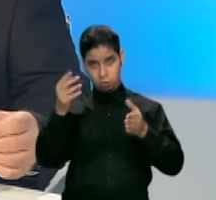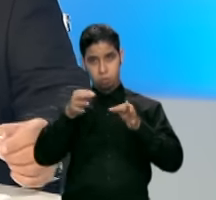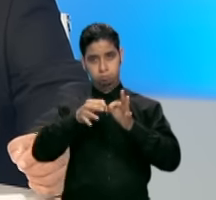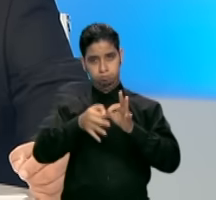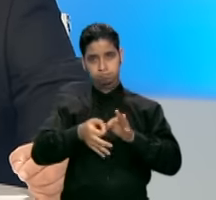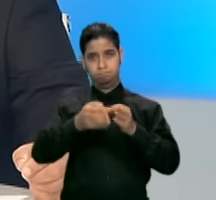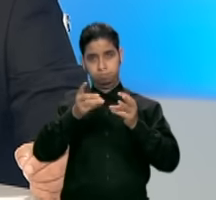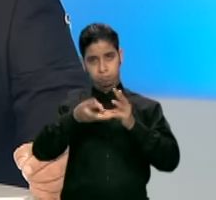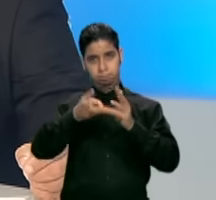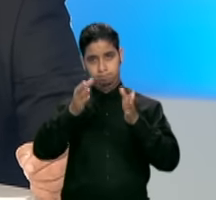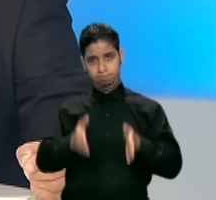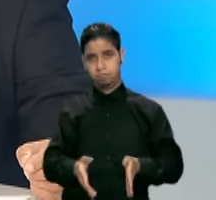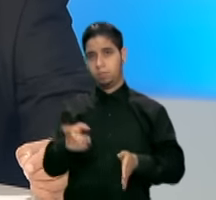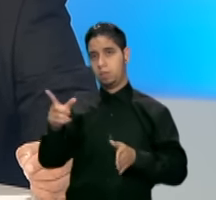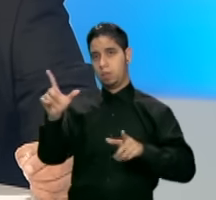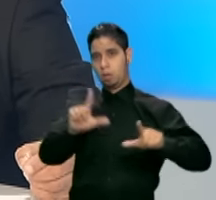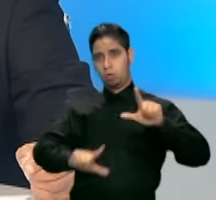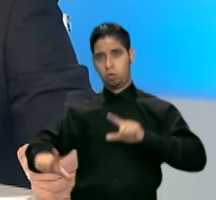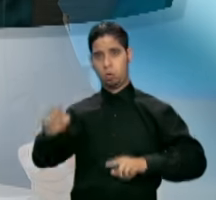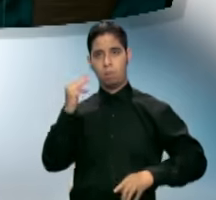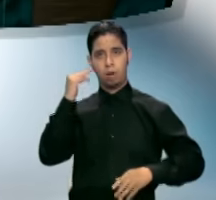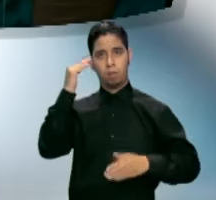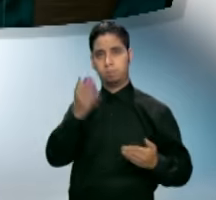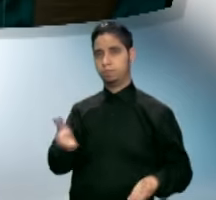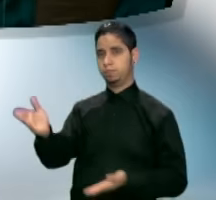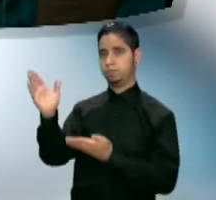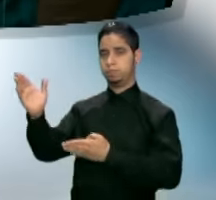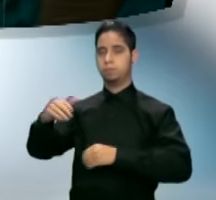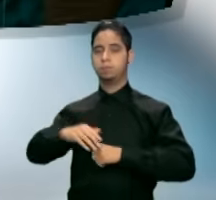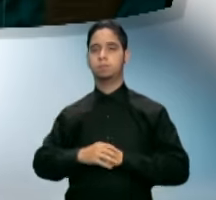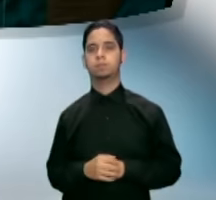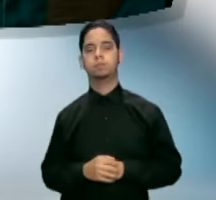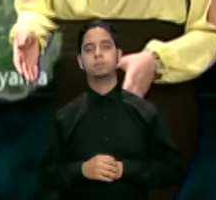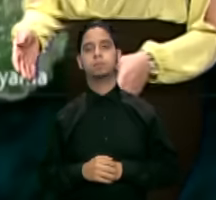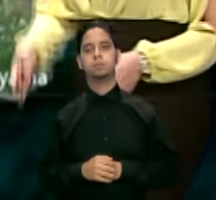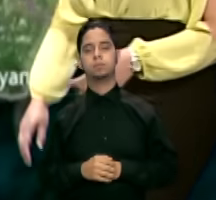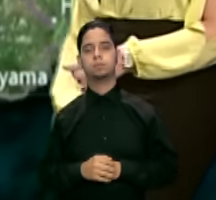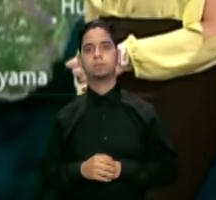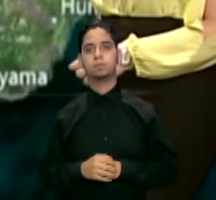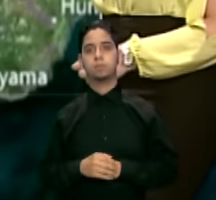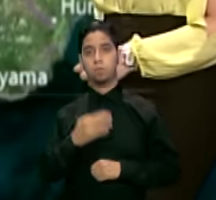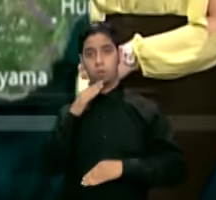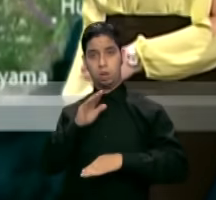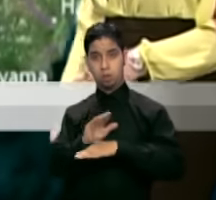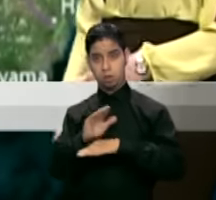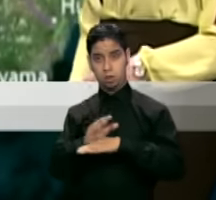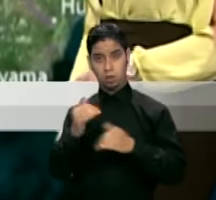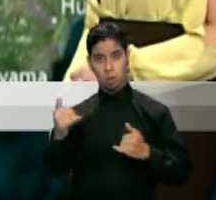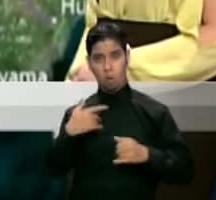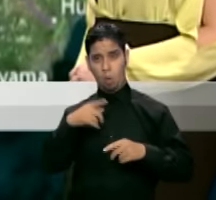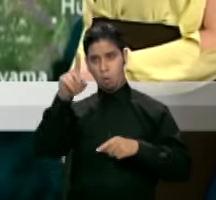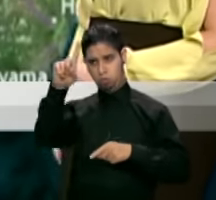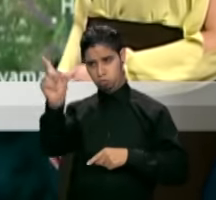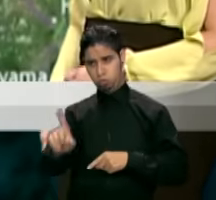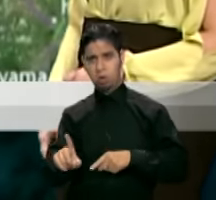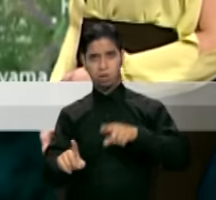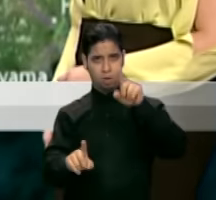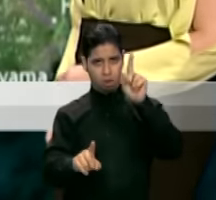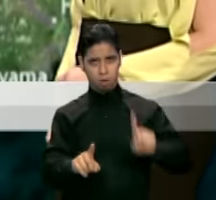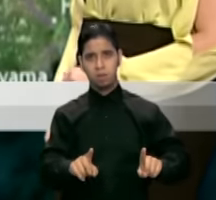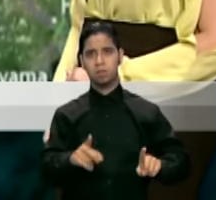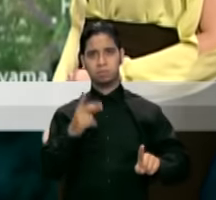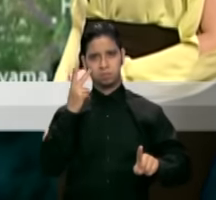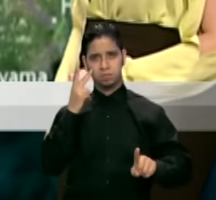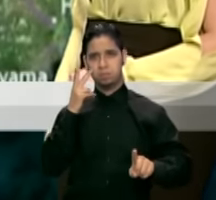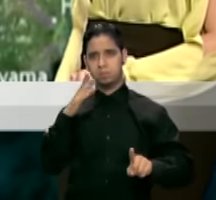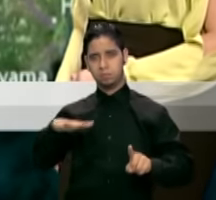Laboratorio de Comunicaciones Científicas en Mayagüez. Suheili. Hola amigos, buenas tardes. Hoy tuvimos el desarrollo de una tronada severa a través de la región. Adjunta,